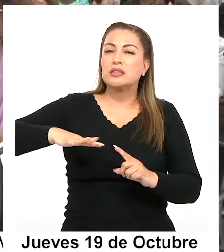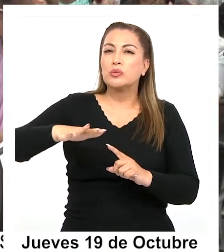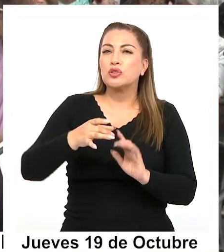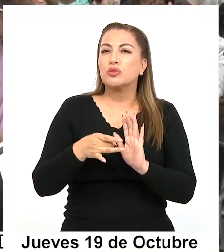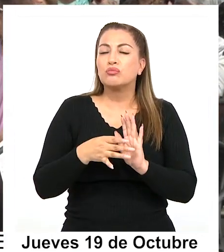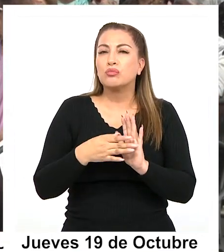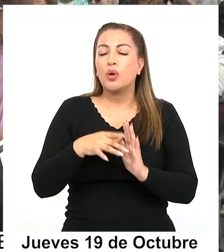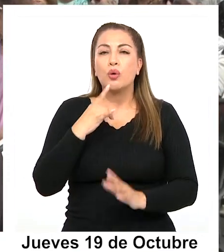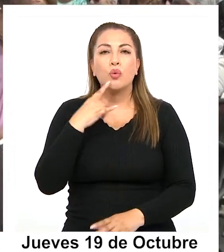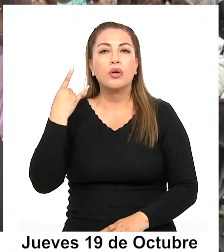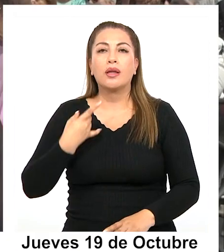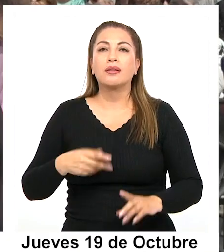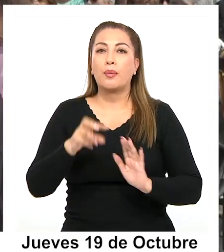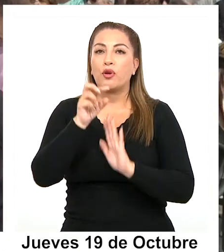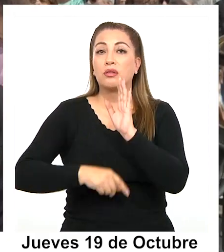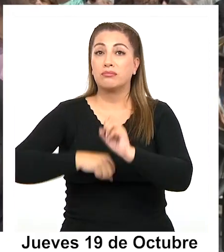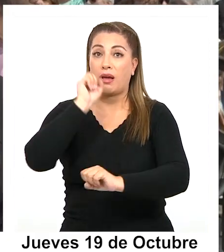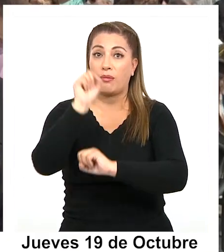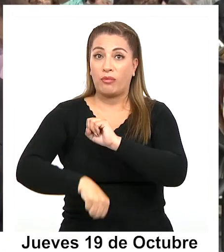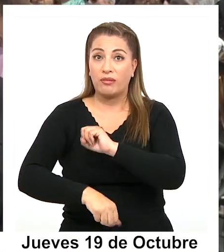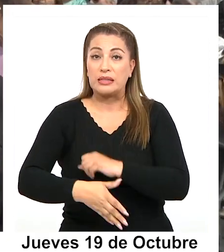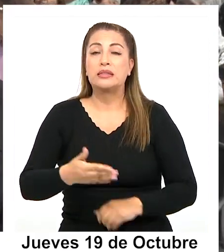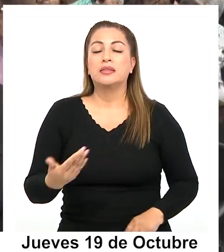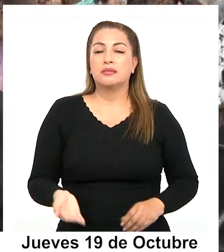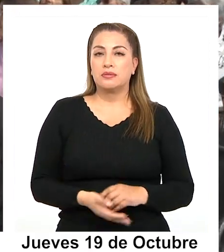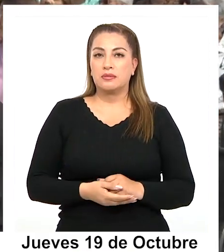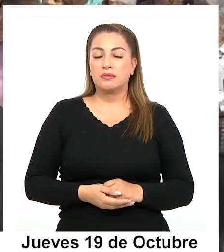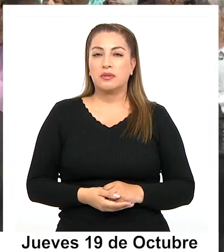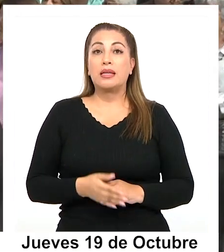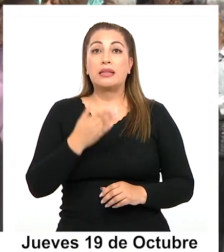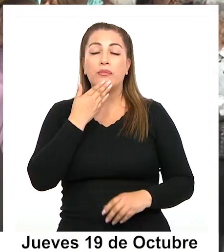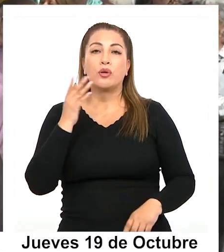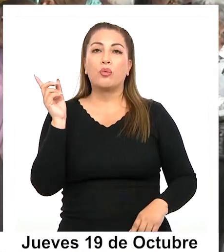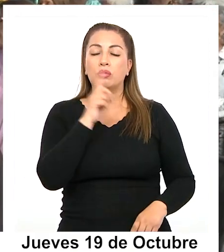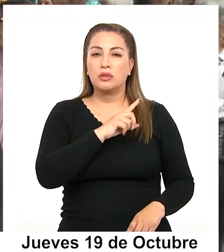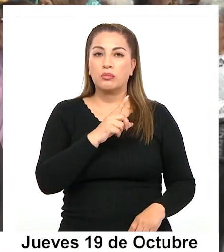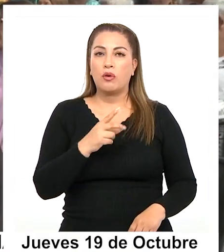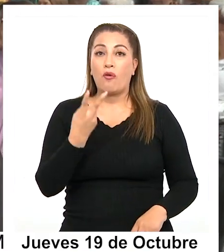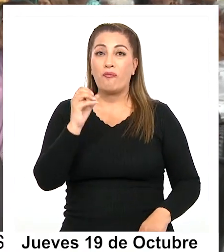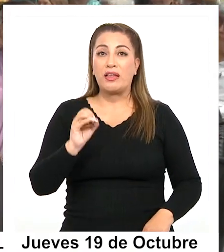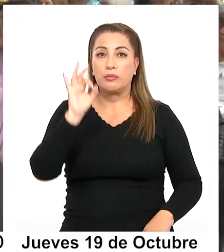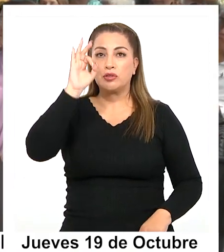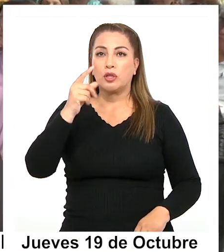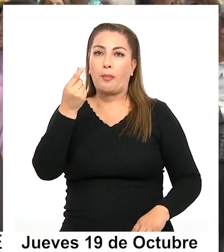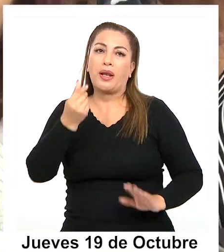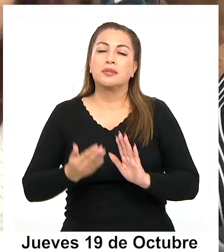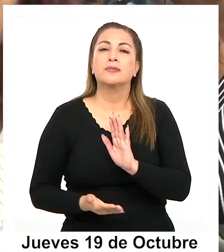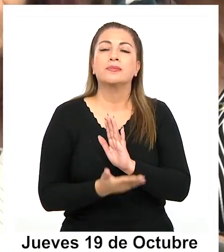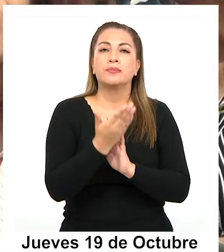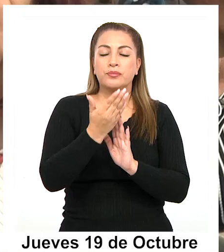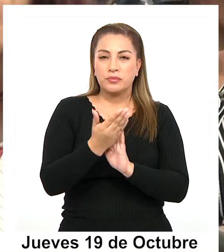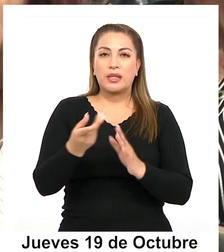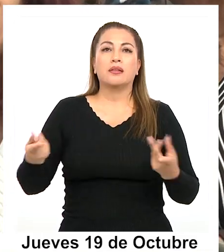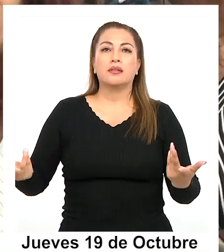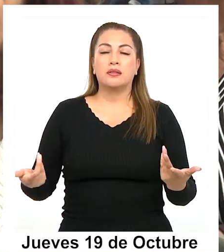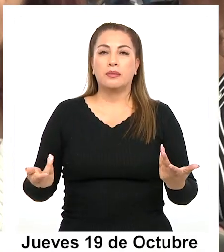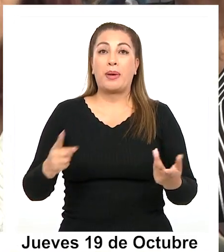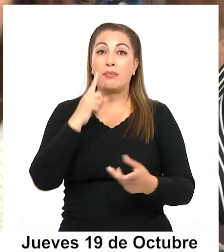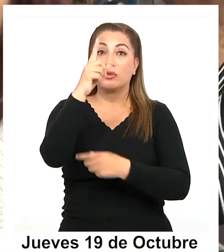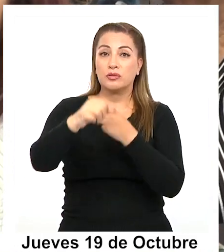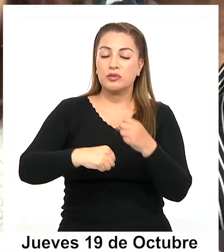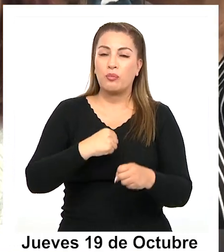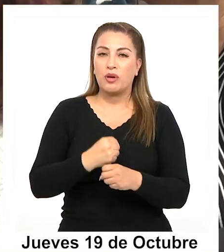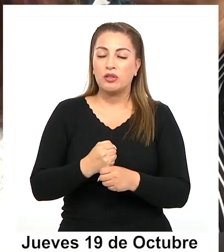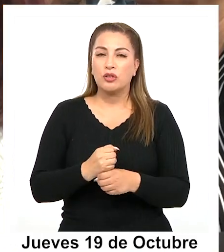urgente que sea aprobado este proyecto de ley. Y como última instancia el aumento en un 20% de los recursos para el próximo